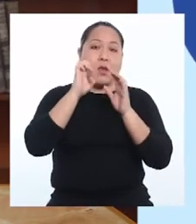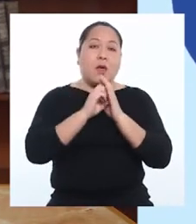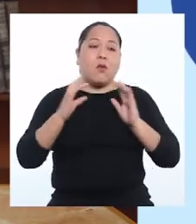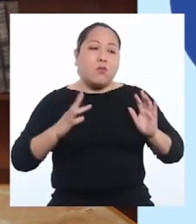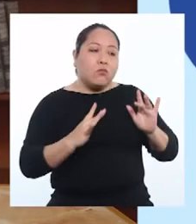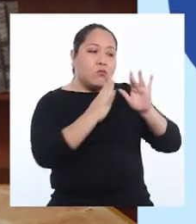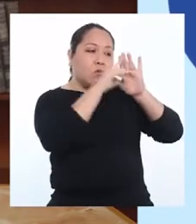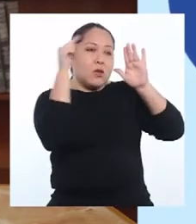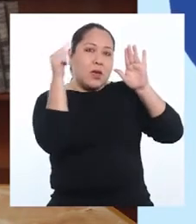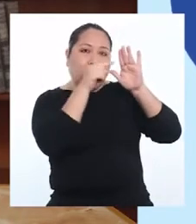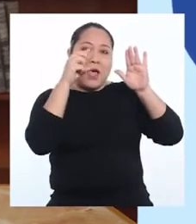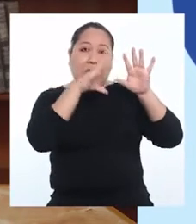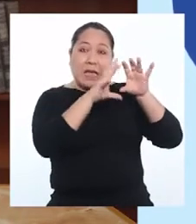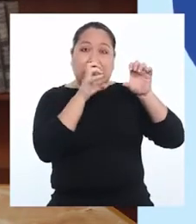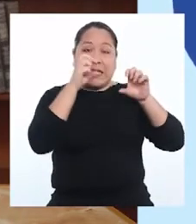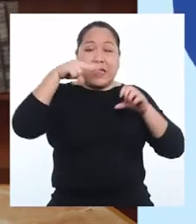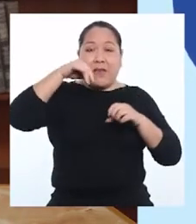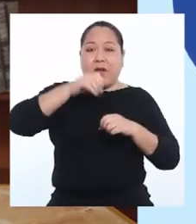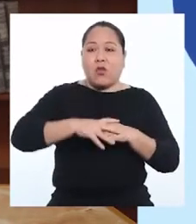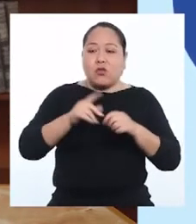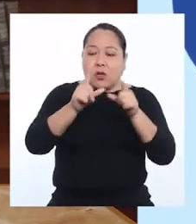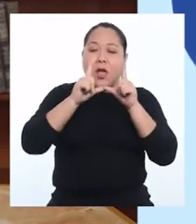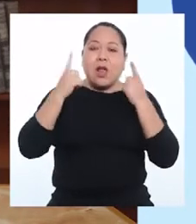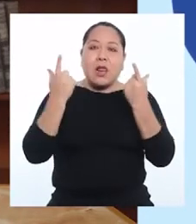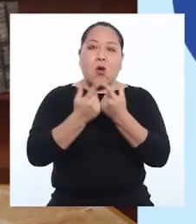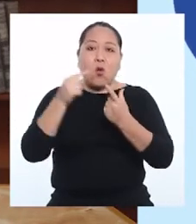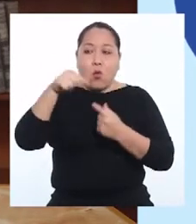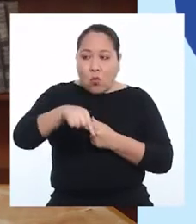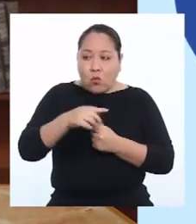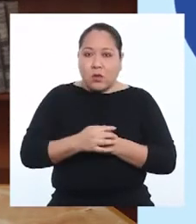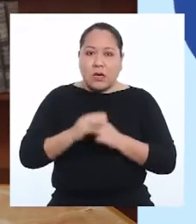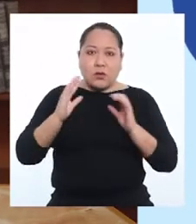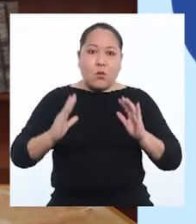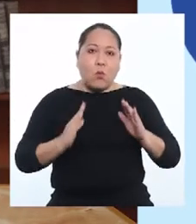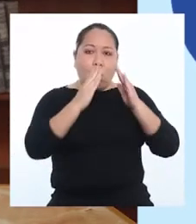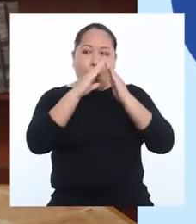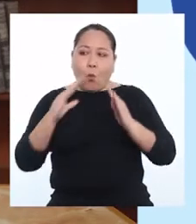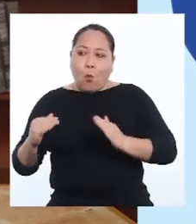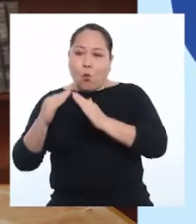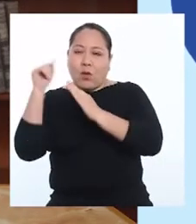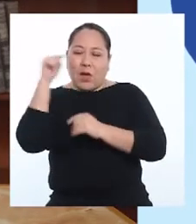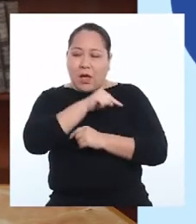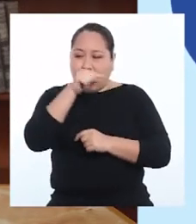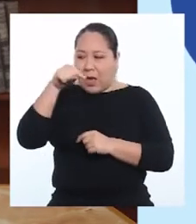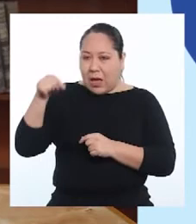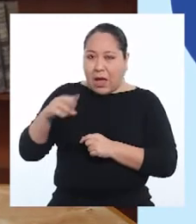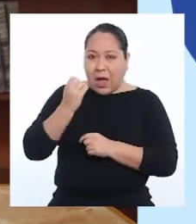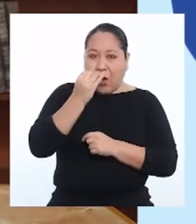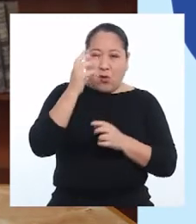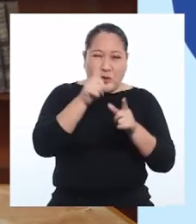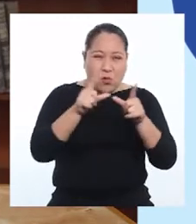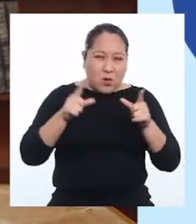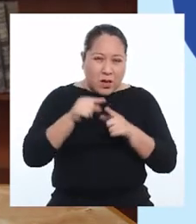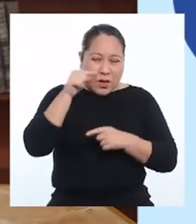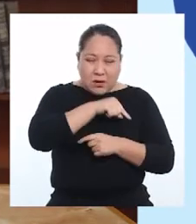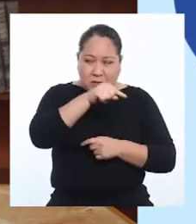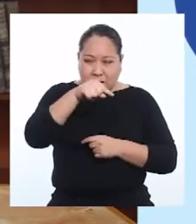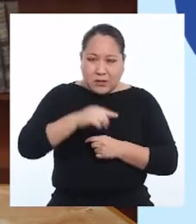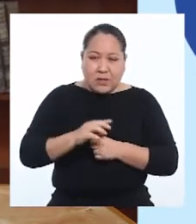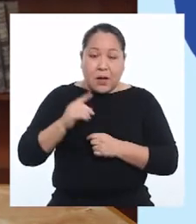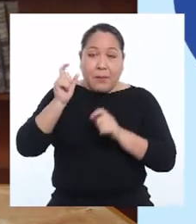nevados, lagunas y montañas, a donde en algunos casos las personas se dirigen